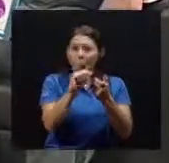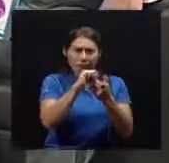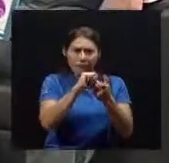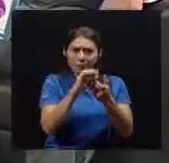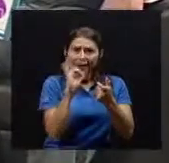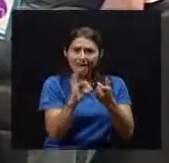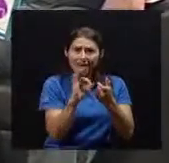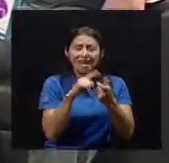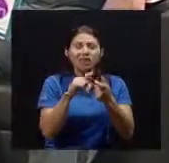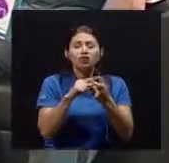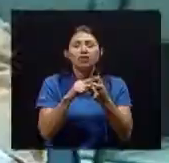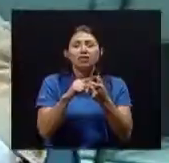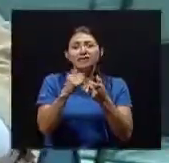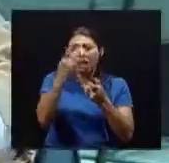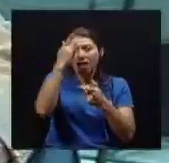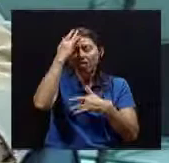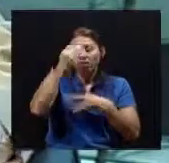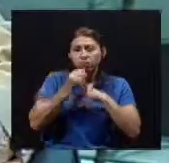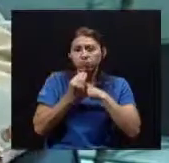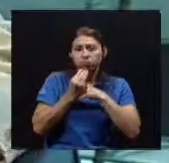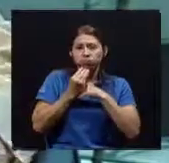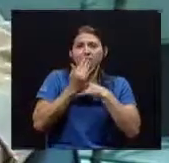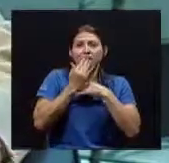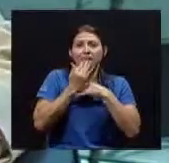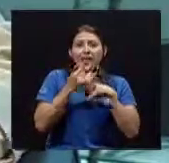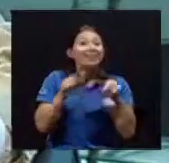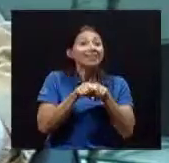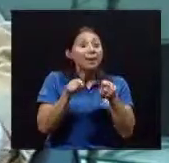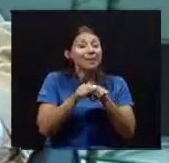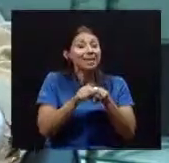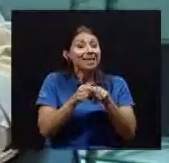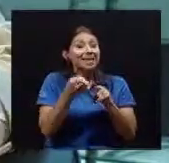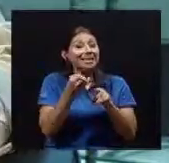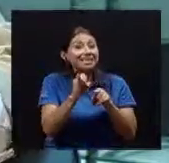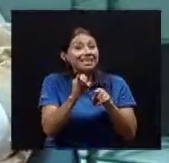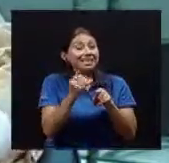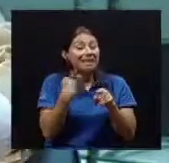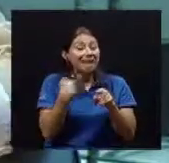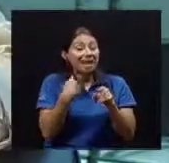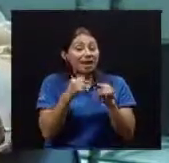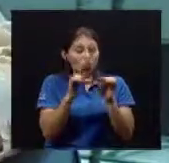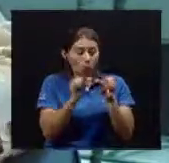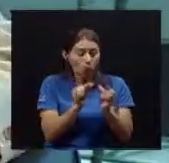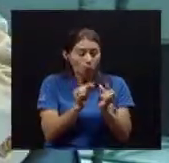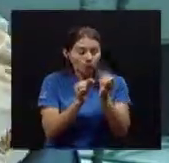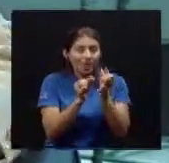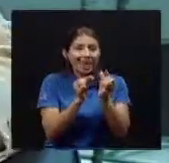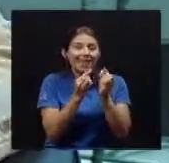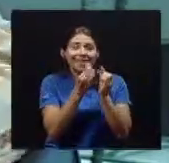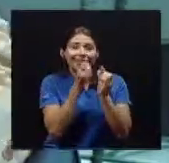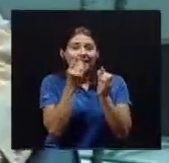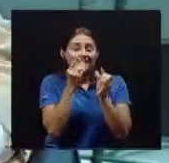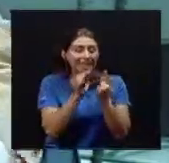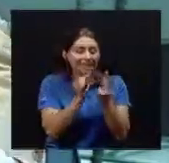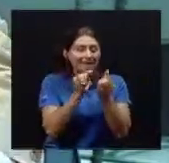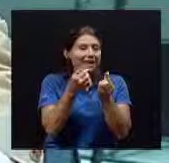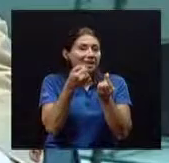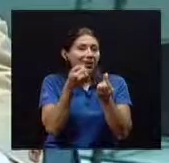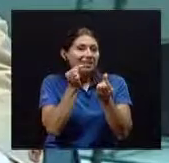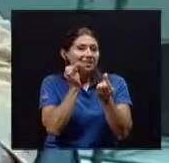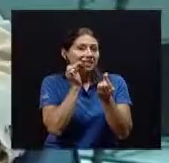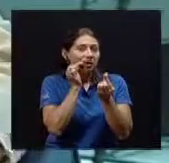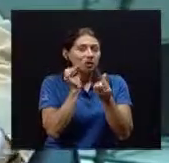tejidos De soporte De las prótesis Y también Si tiene dientes Si tiene ganchitos Si no se limpian Esos son focos De concentración De